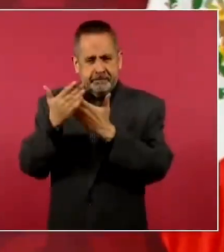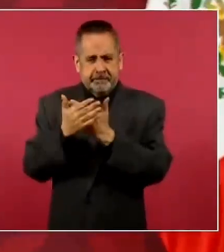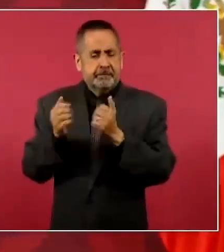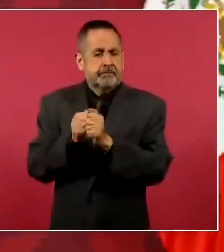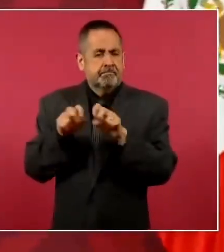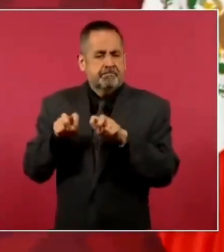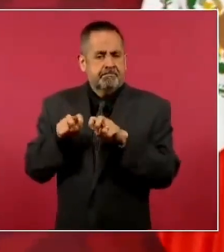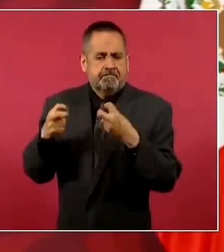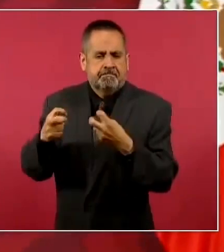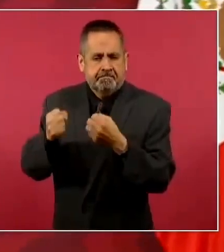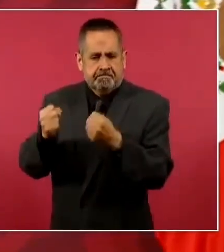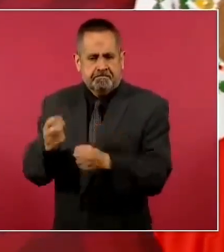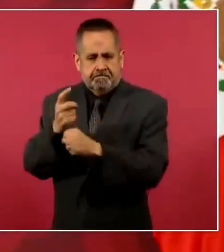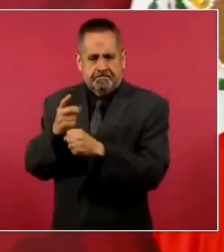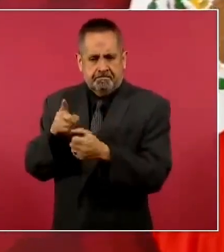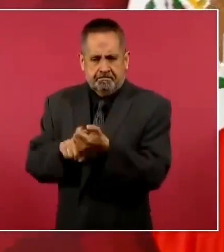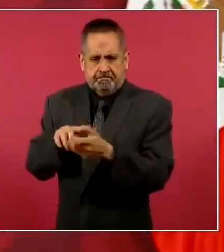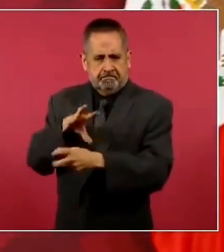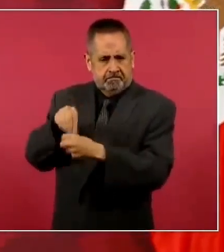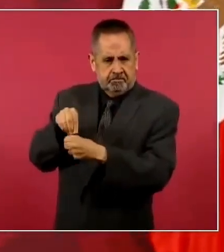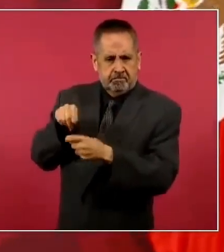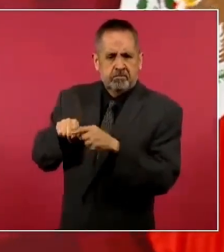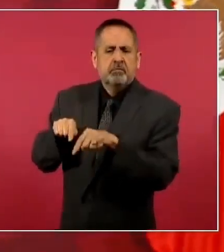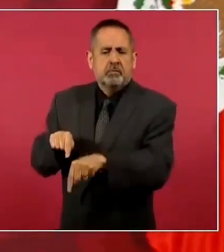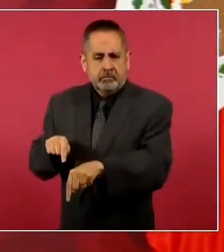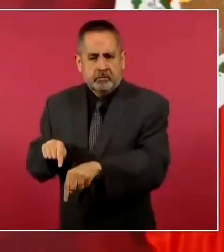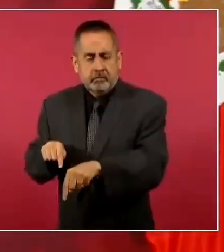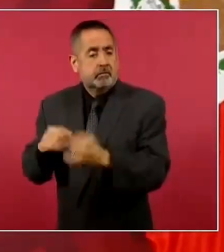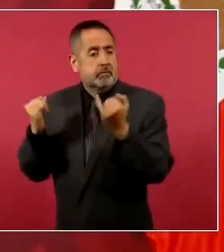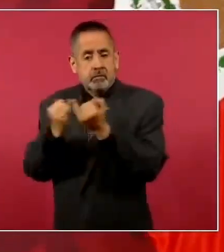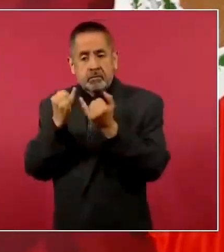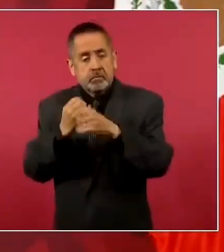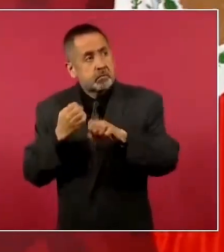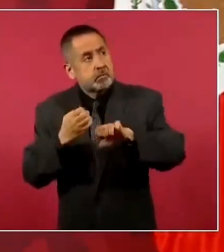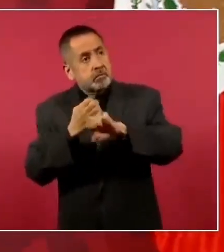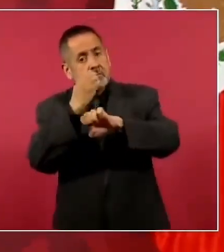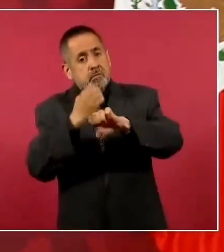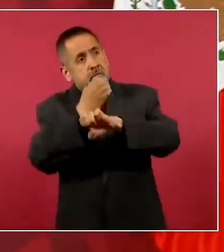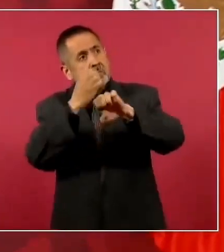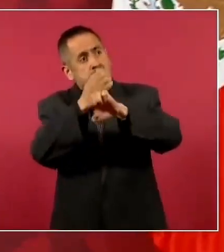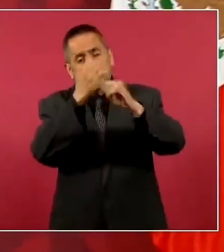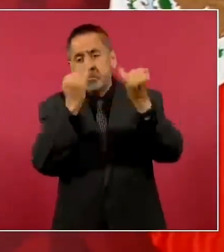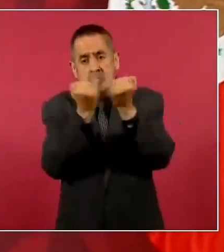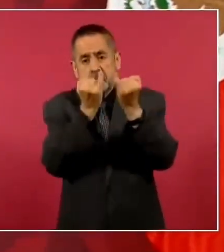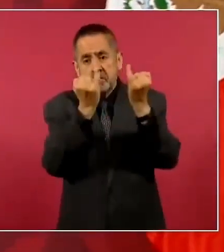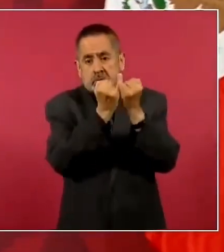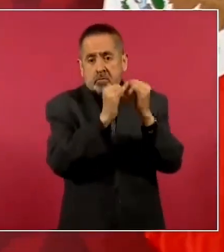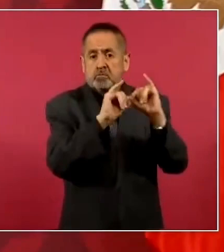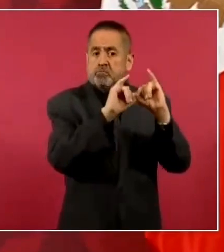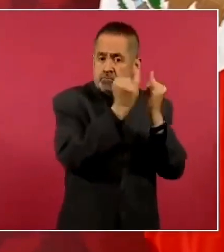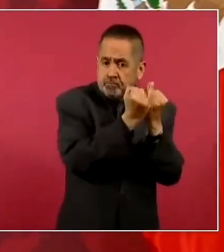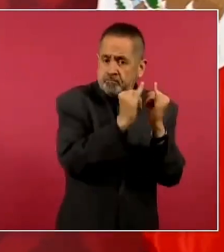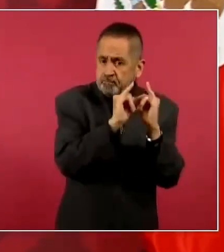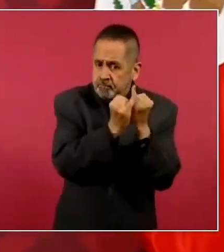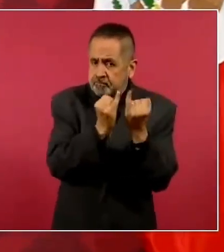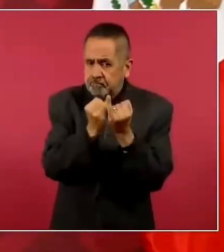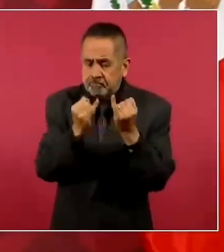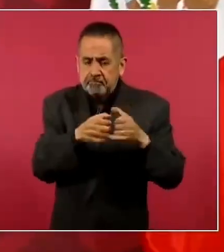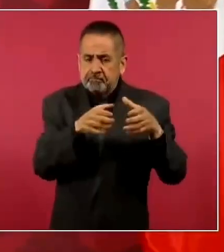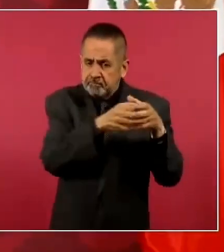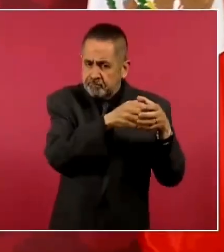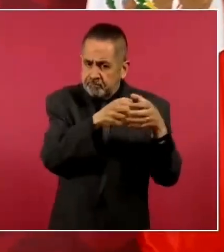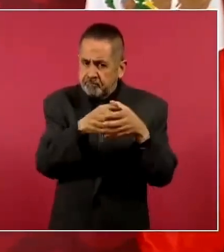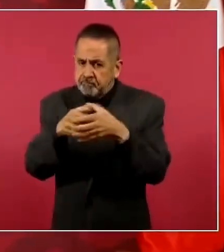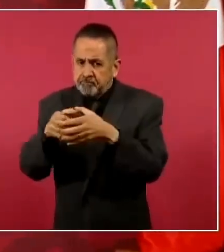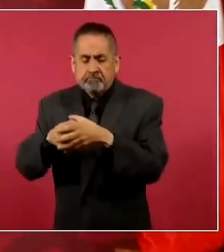Gabinete de Seguridad se hacen en todos los estados y y en la mayoría de